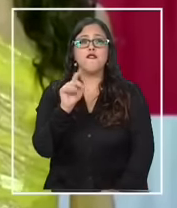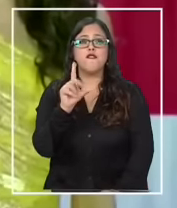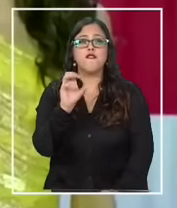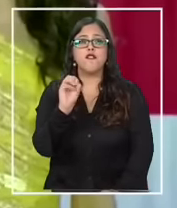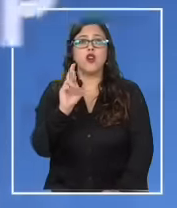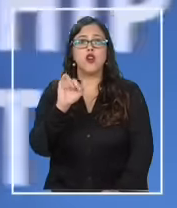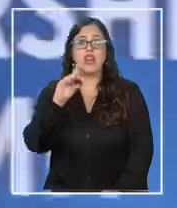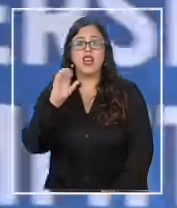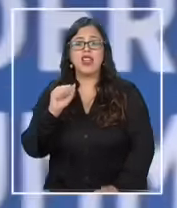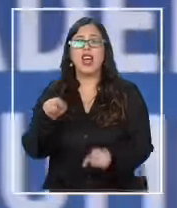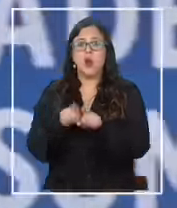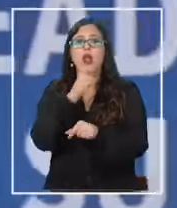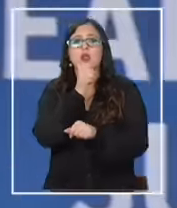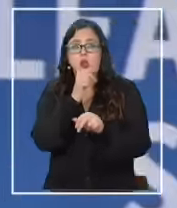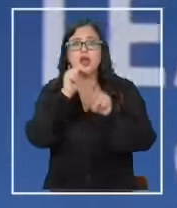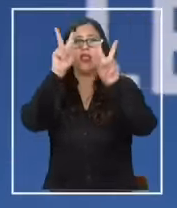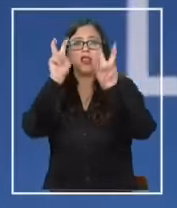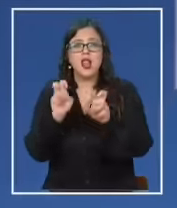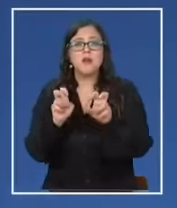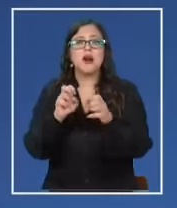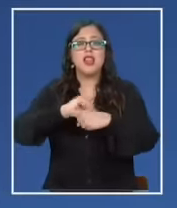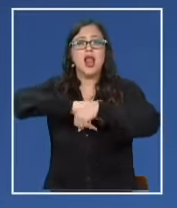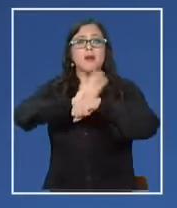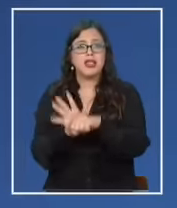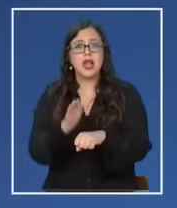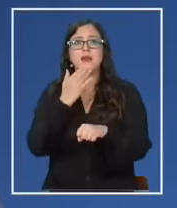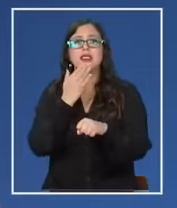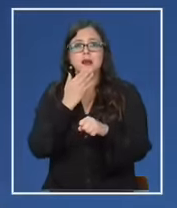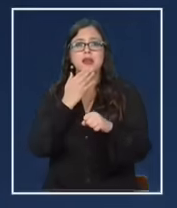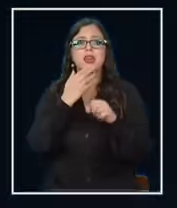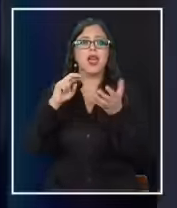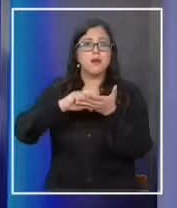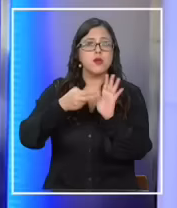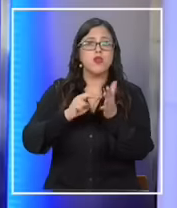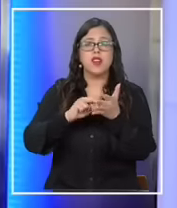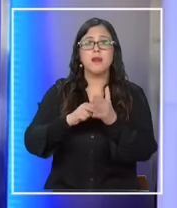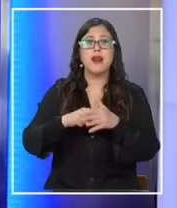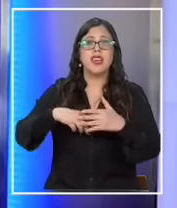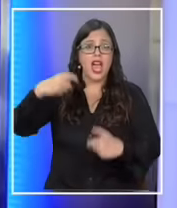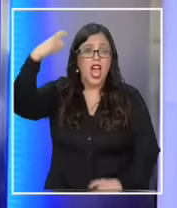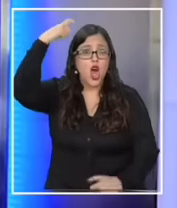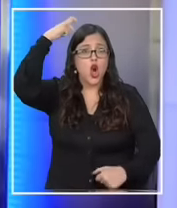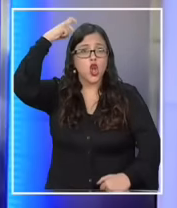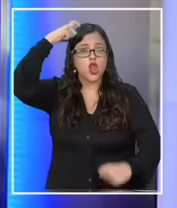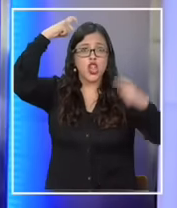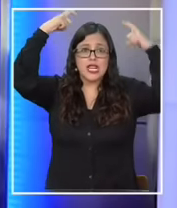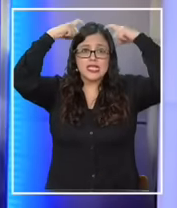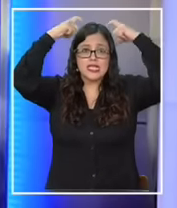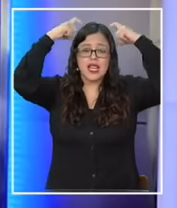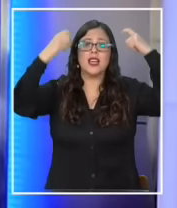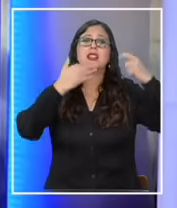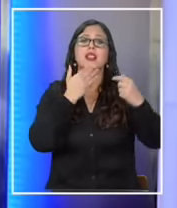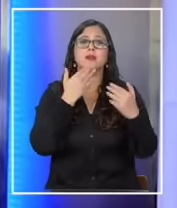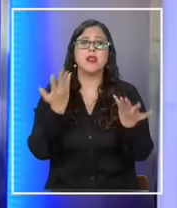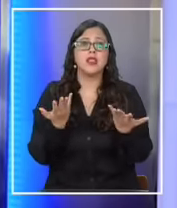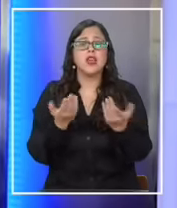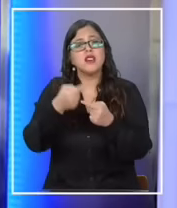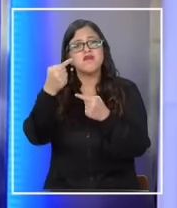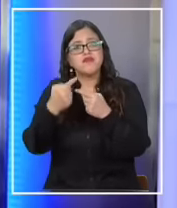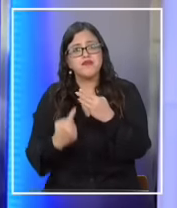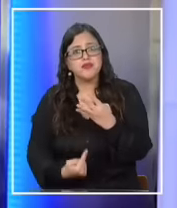pandemia sus denuncias de fraude electoral y su disputa con Disney. Deberíamos hablar de los temas que preocupan a los